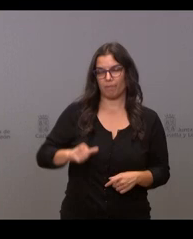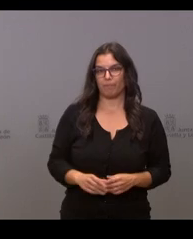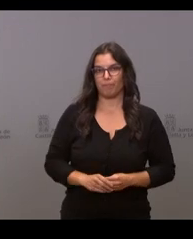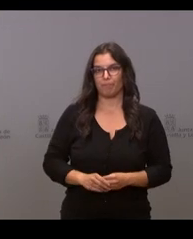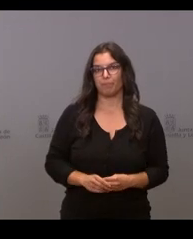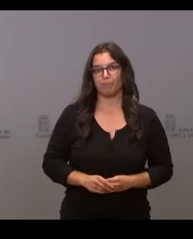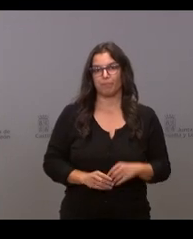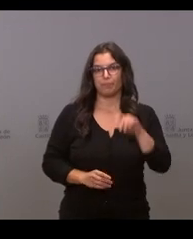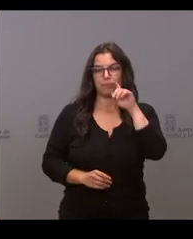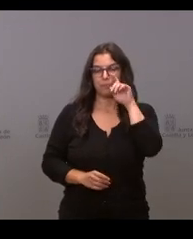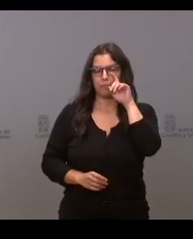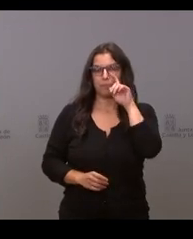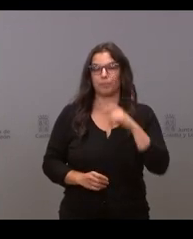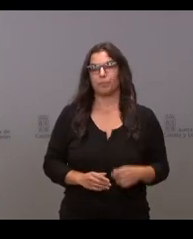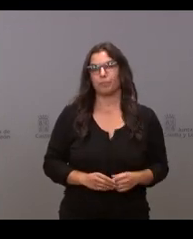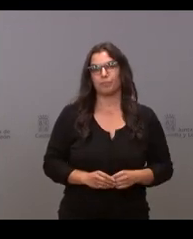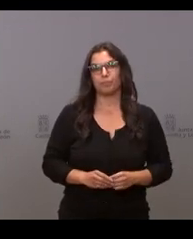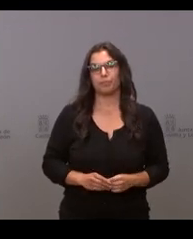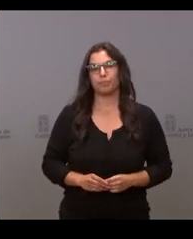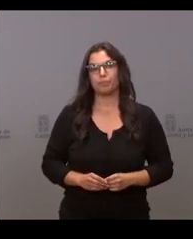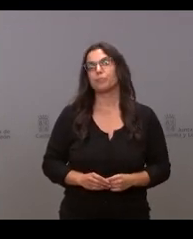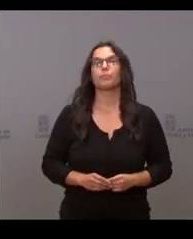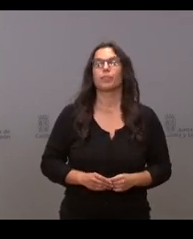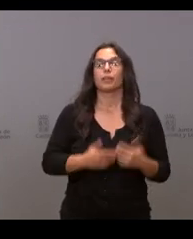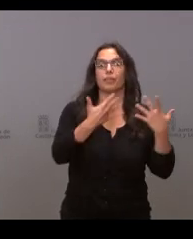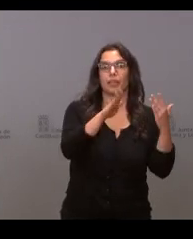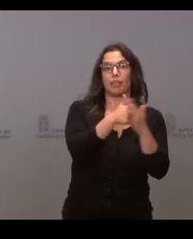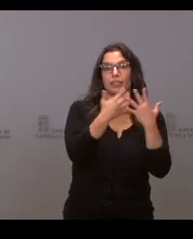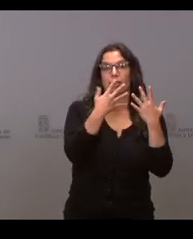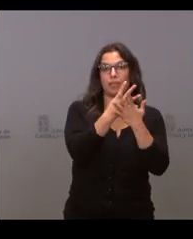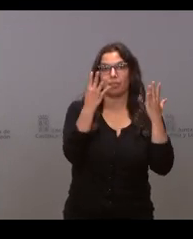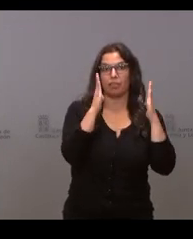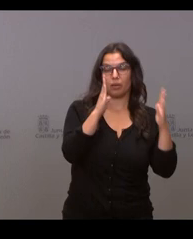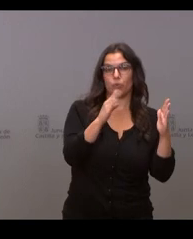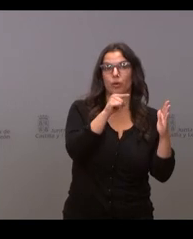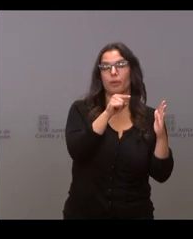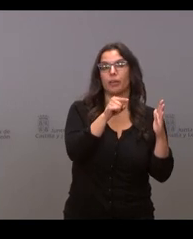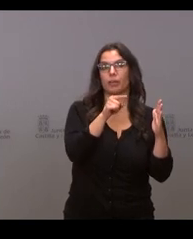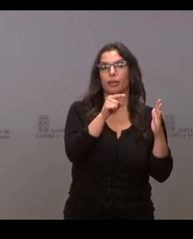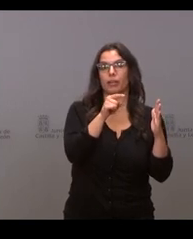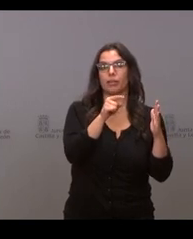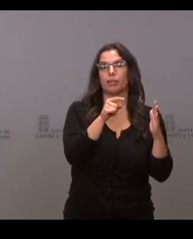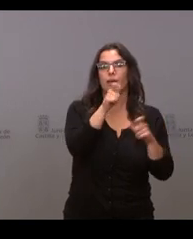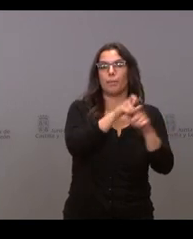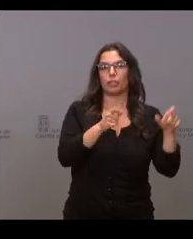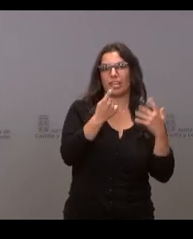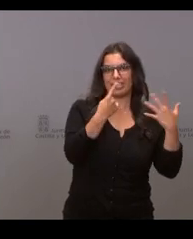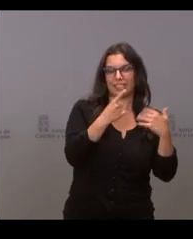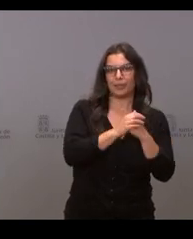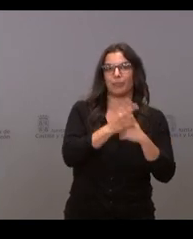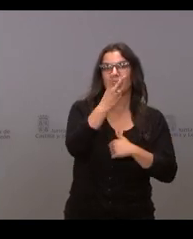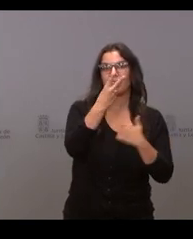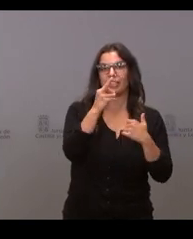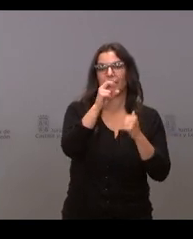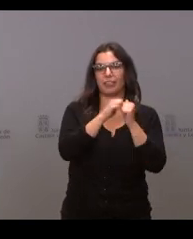Tenemos de 10 a 19 años, está un poco trasladada a la tabla, 6 pacientes ingresados, de 20 a